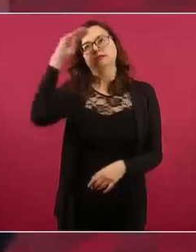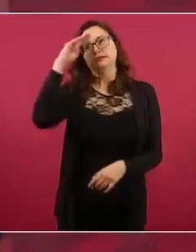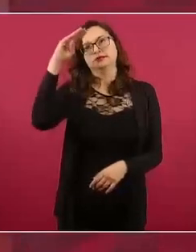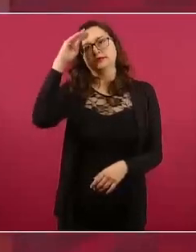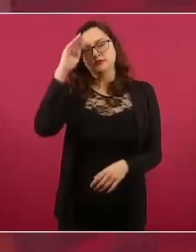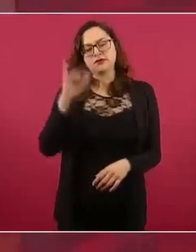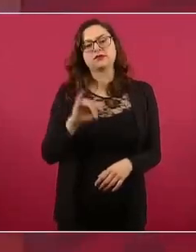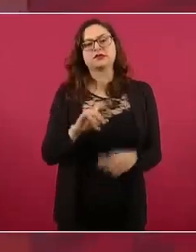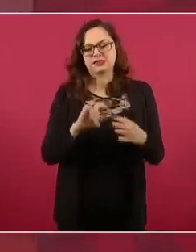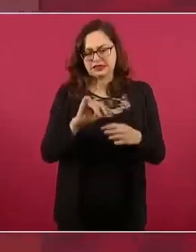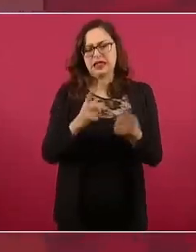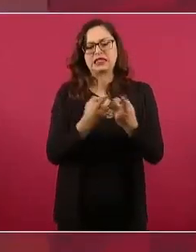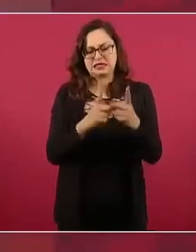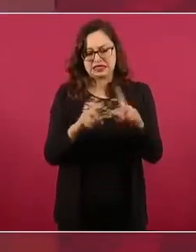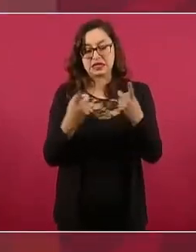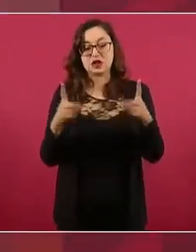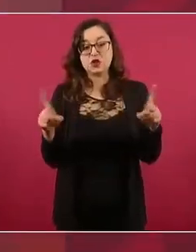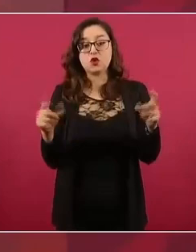el desarrollo,